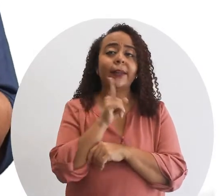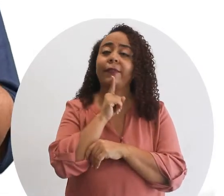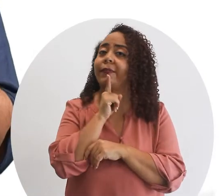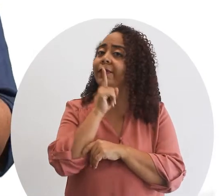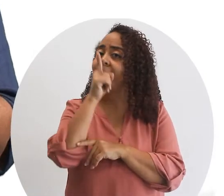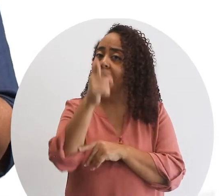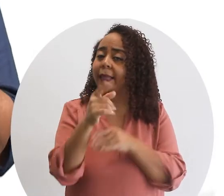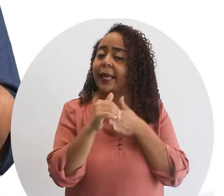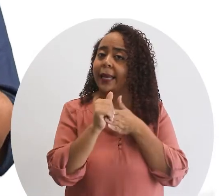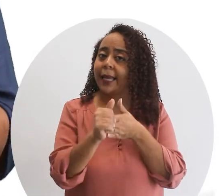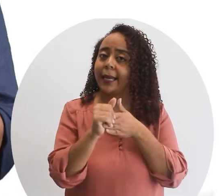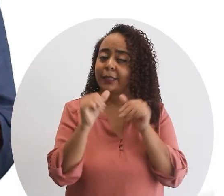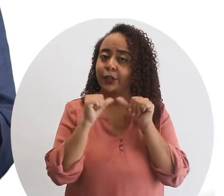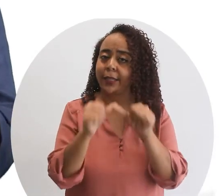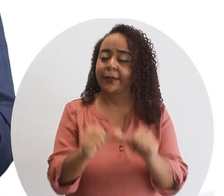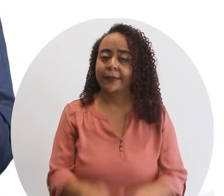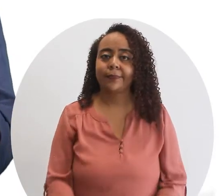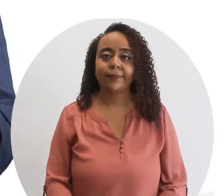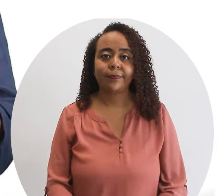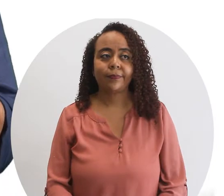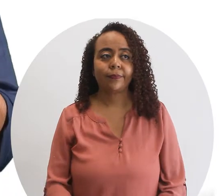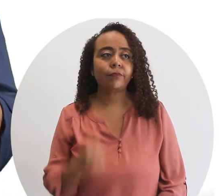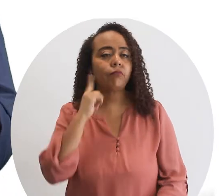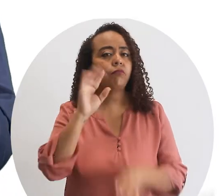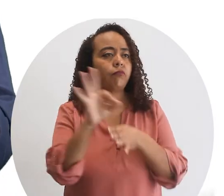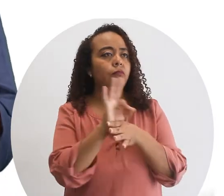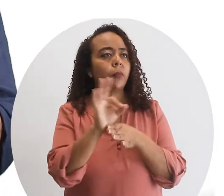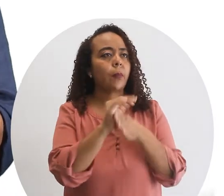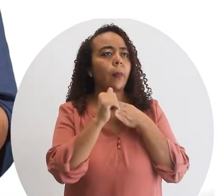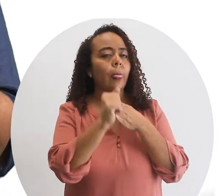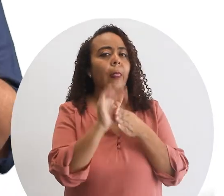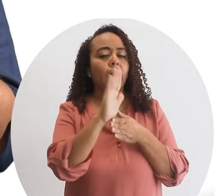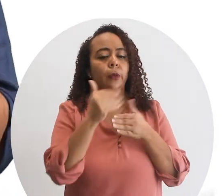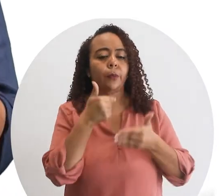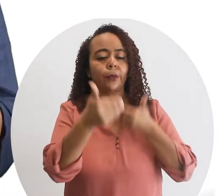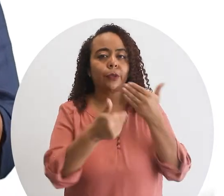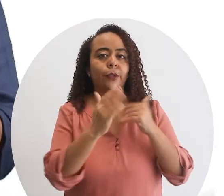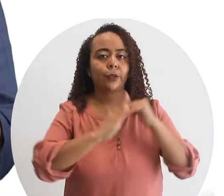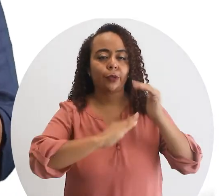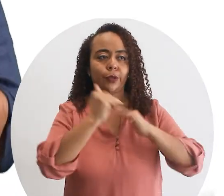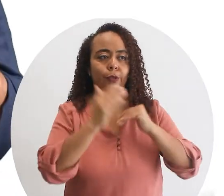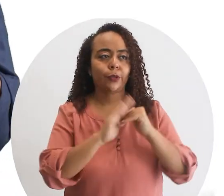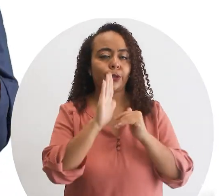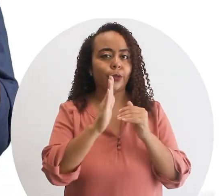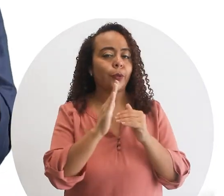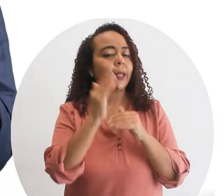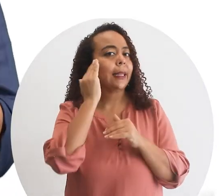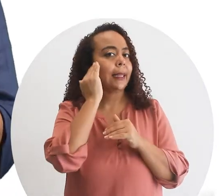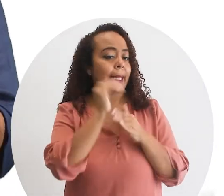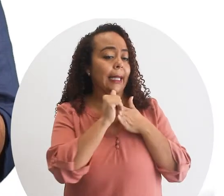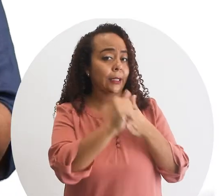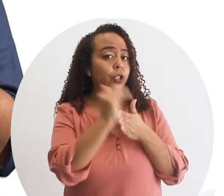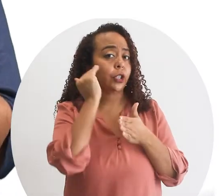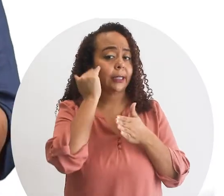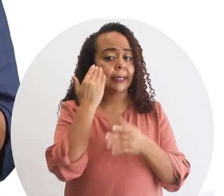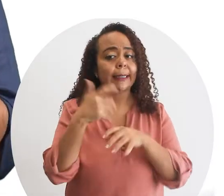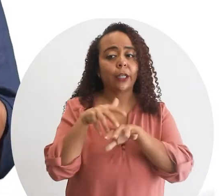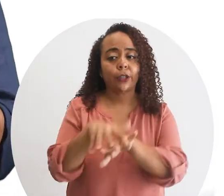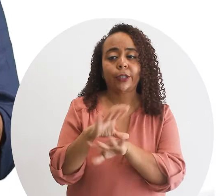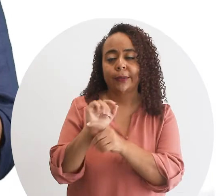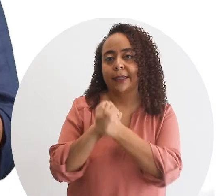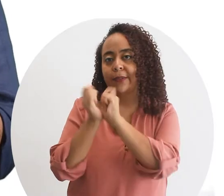mujeres que son realmente liderazgos sostenibles para que les sirvan de guía en su propio proceso de construcción de sus liderazgos conscientes